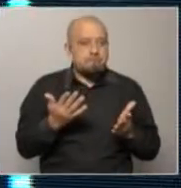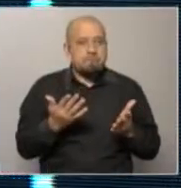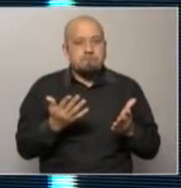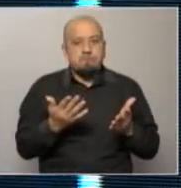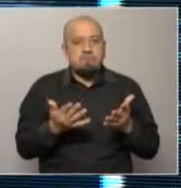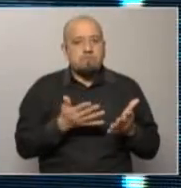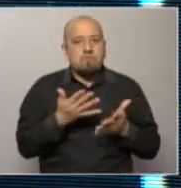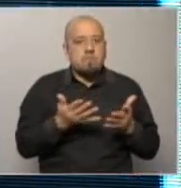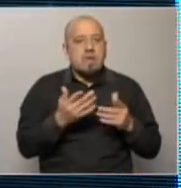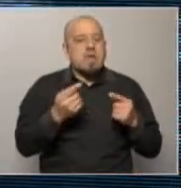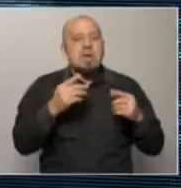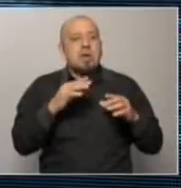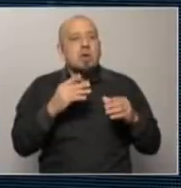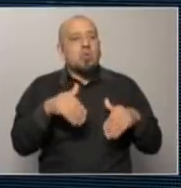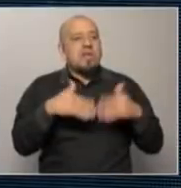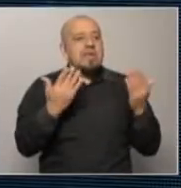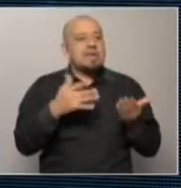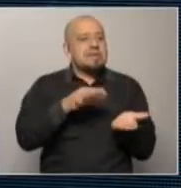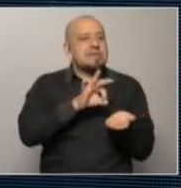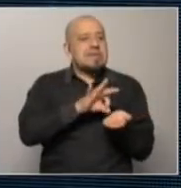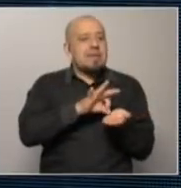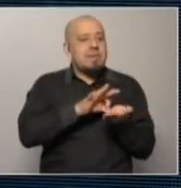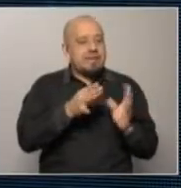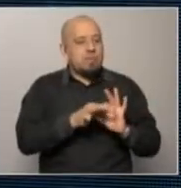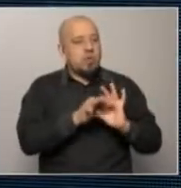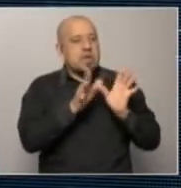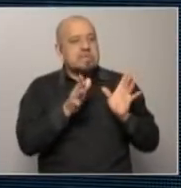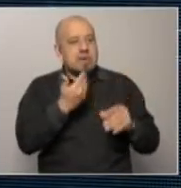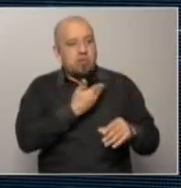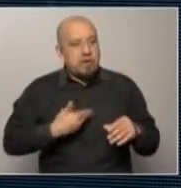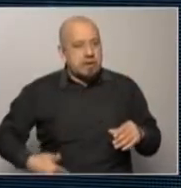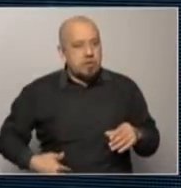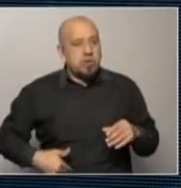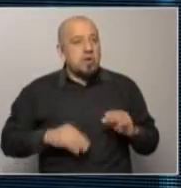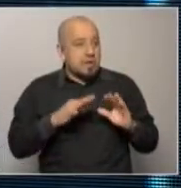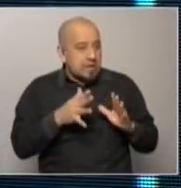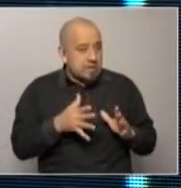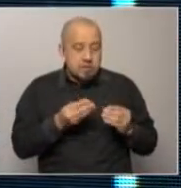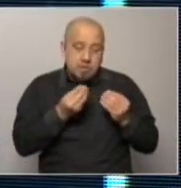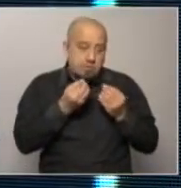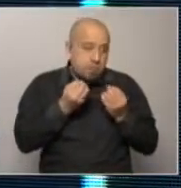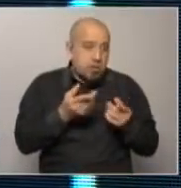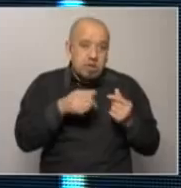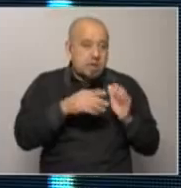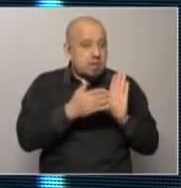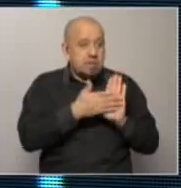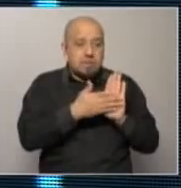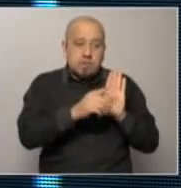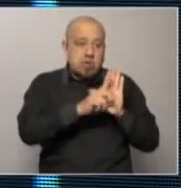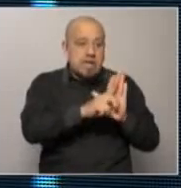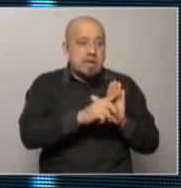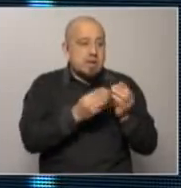de todo sistema democrático, porque es la que le permite al gobierno tomar decisiones,